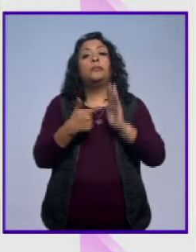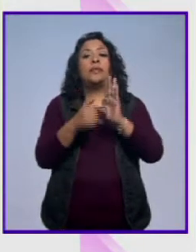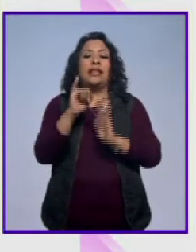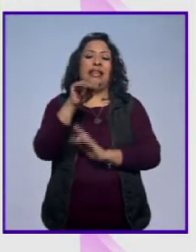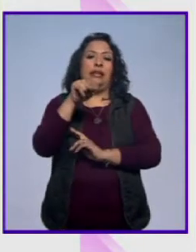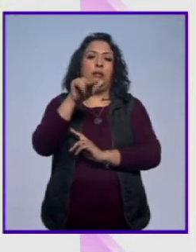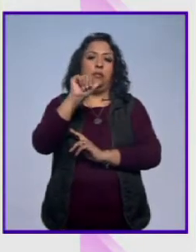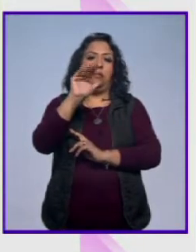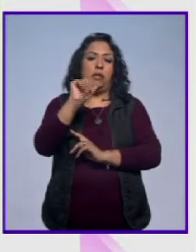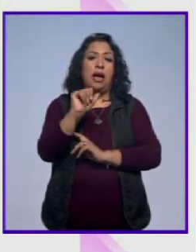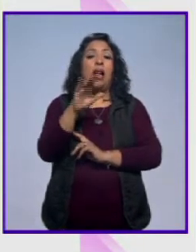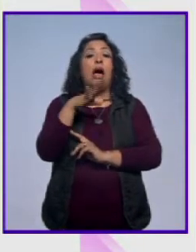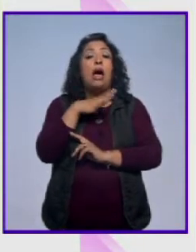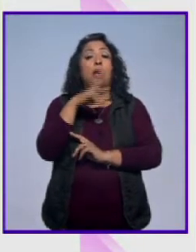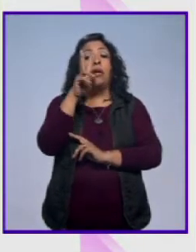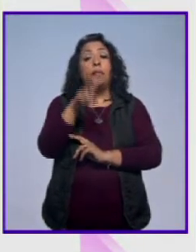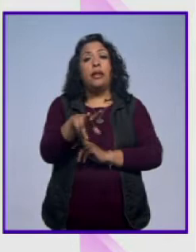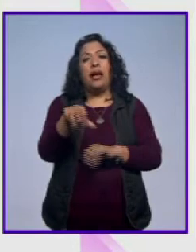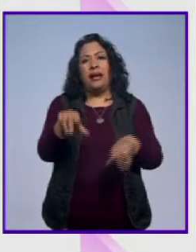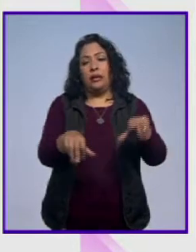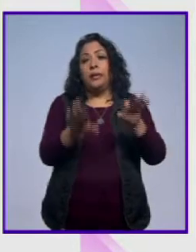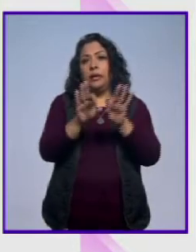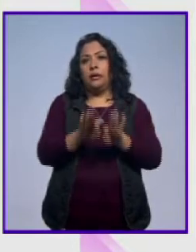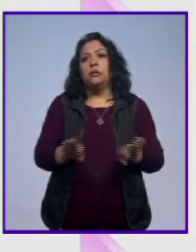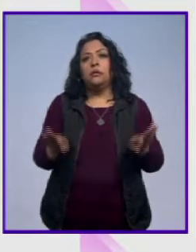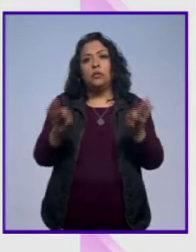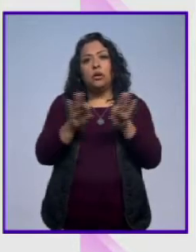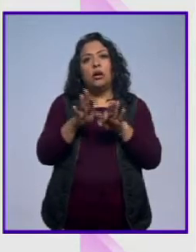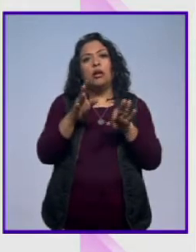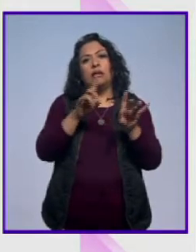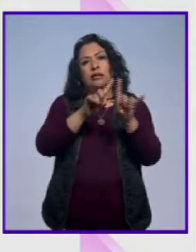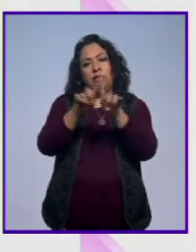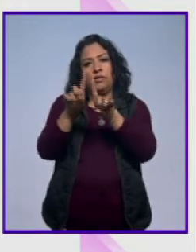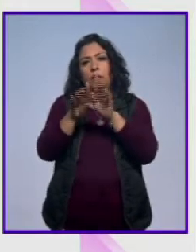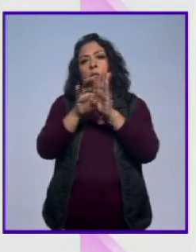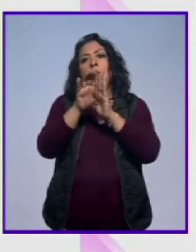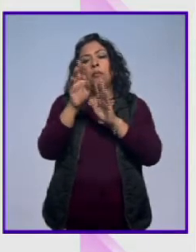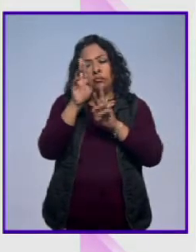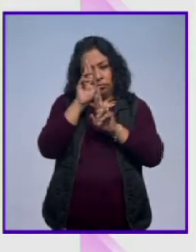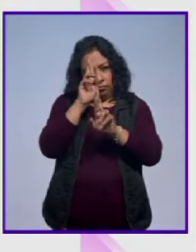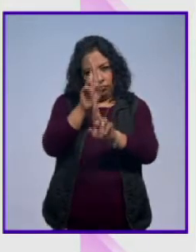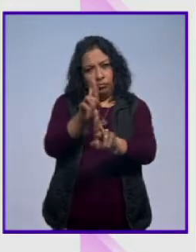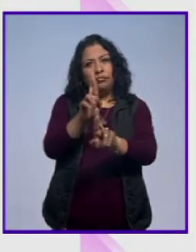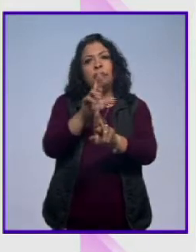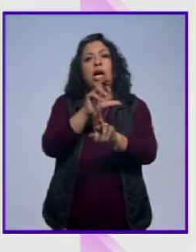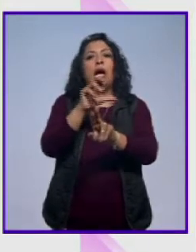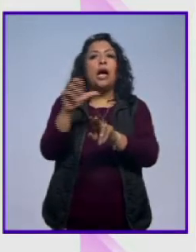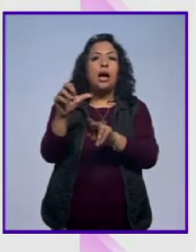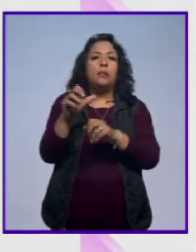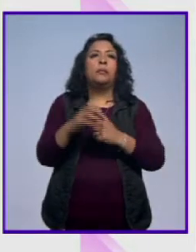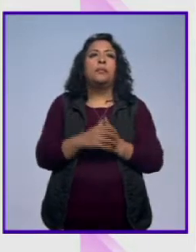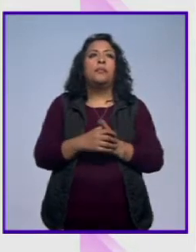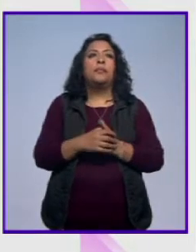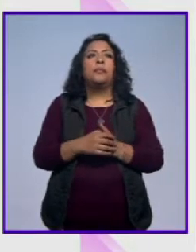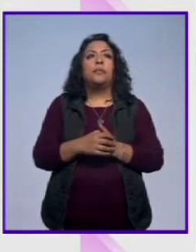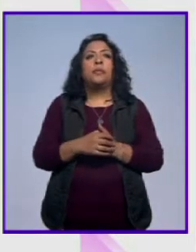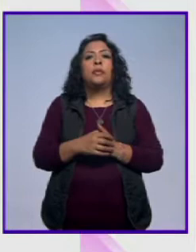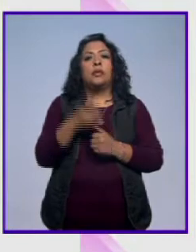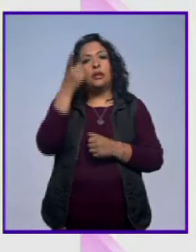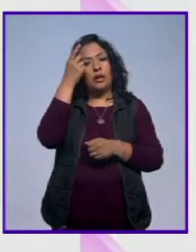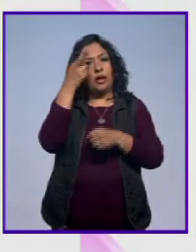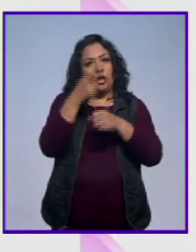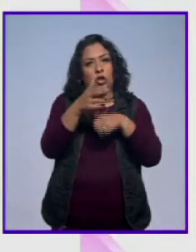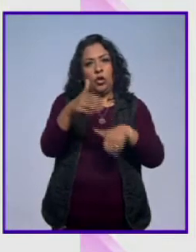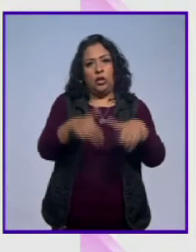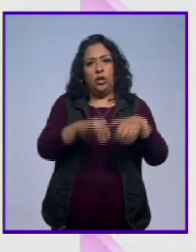INBA una jornada muy importante, una jornada llena de actividades conmemorativas en torno al destacado director